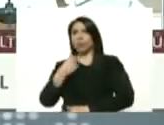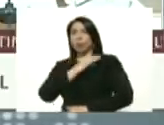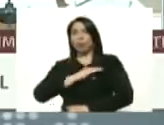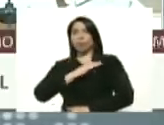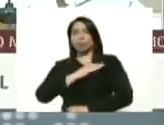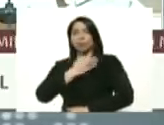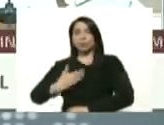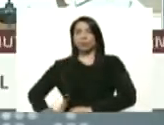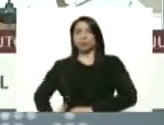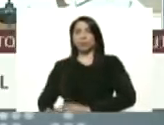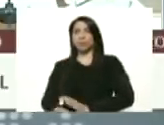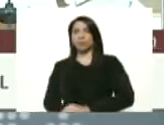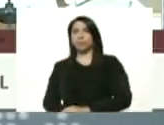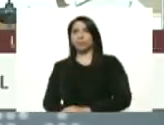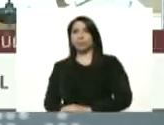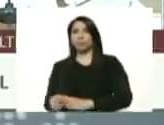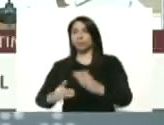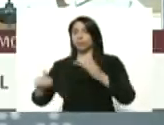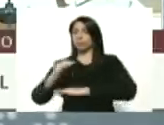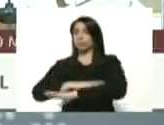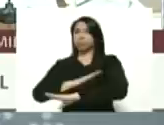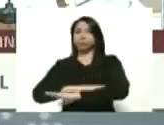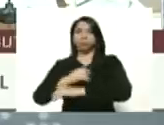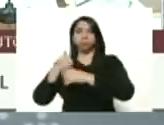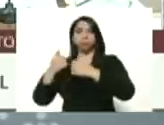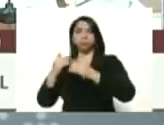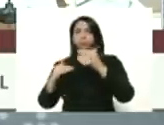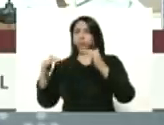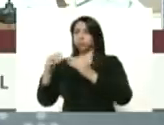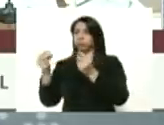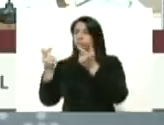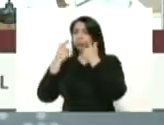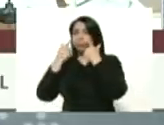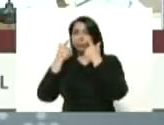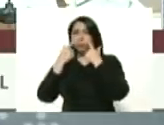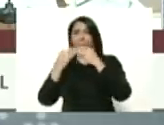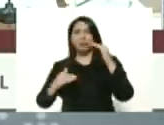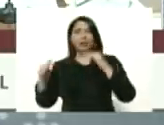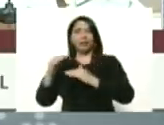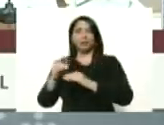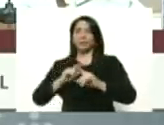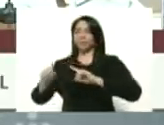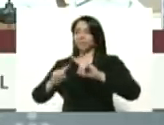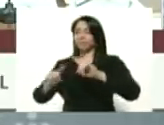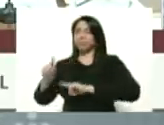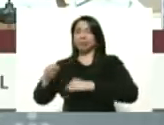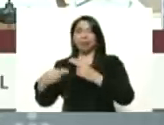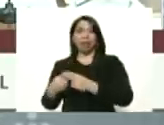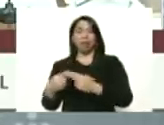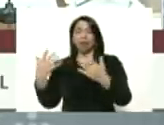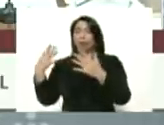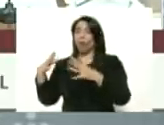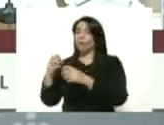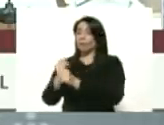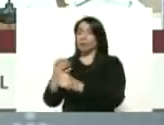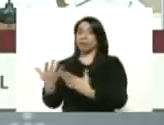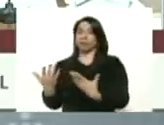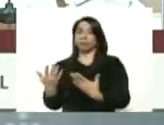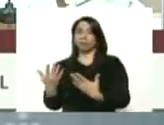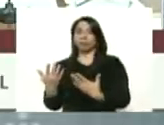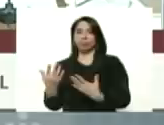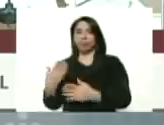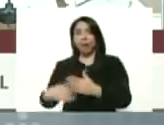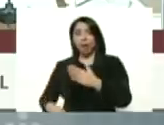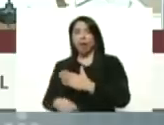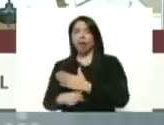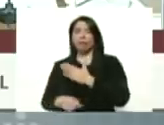presidencial máxima disciplina máxima alerta máxima acción que nadie se confíe y